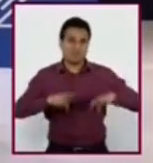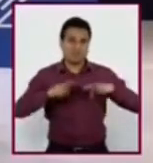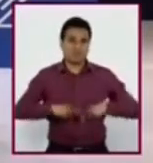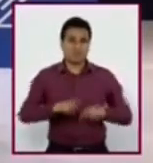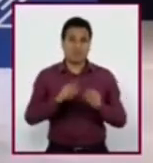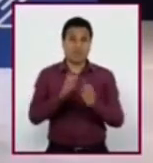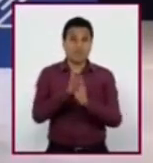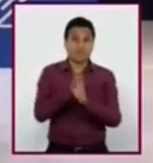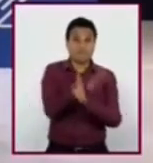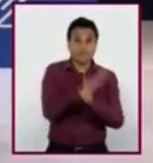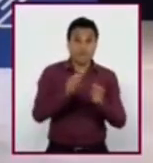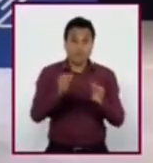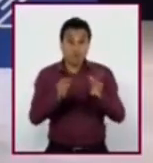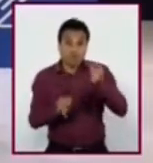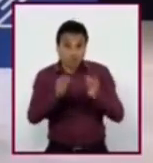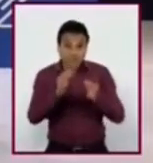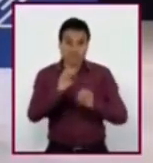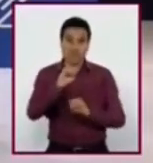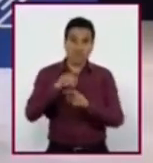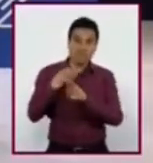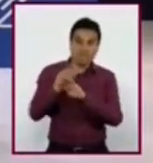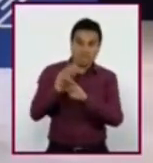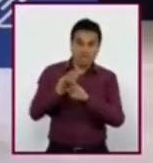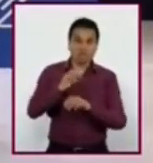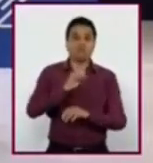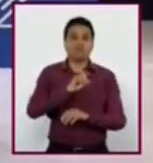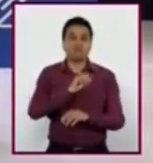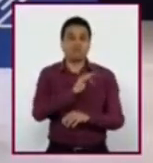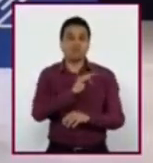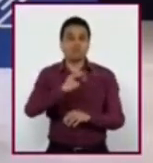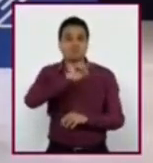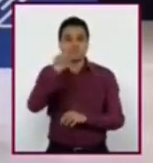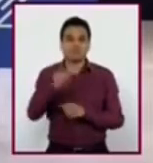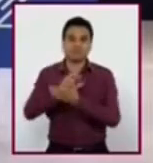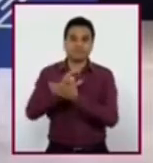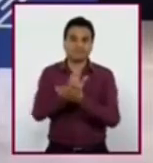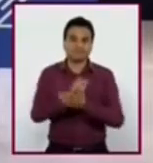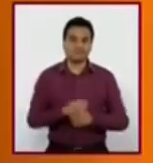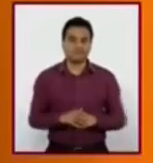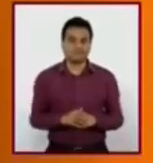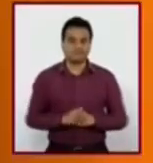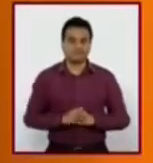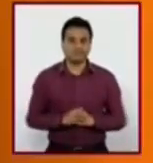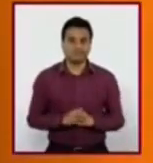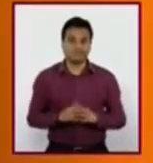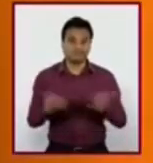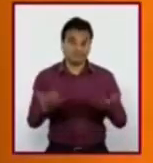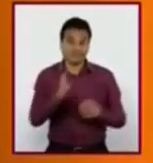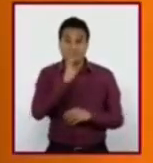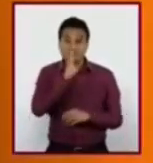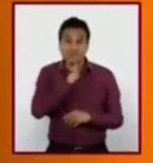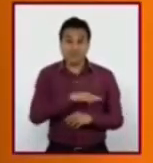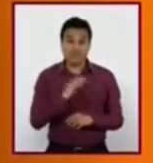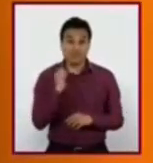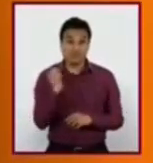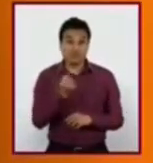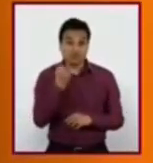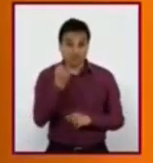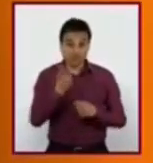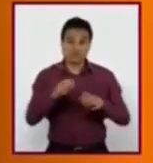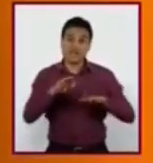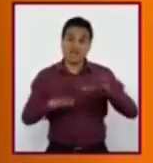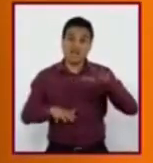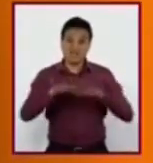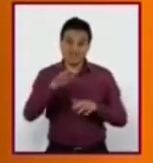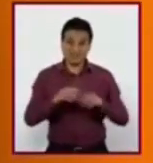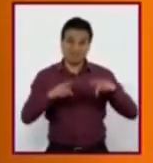pueden tener como resultado acto de discriminación lingüística. Desafortunadamente, hay ocasiones